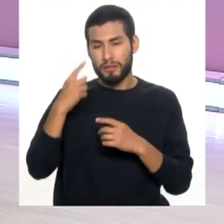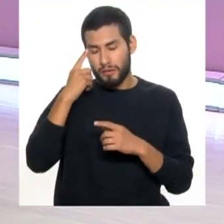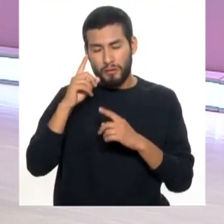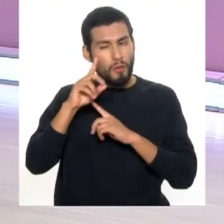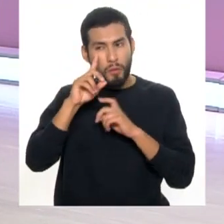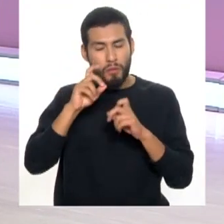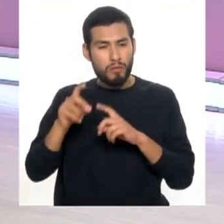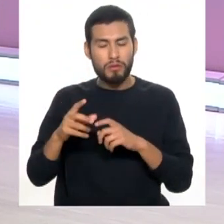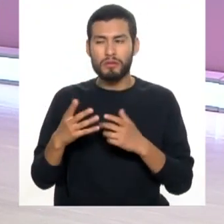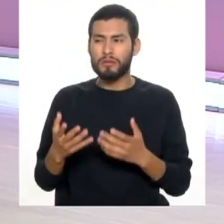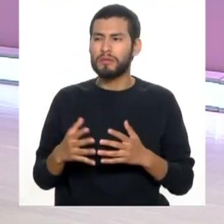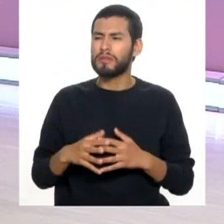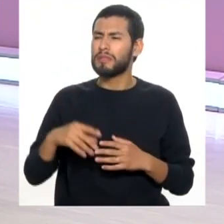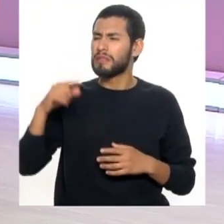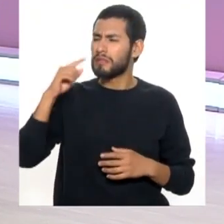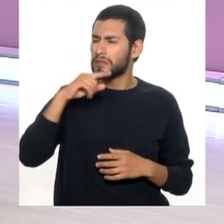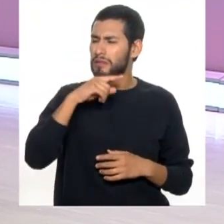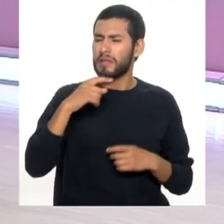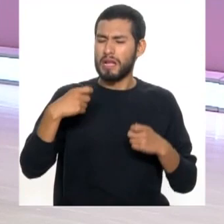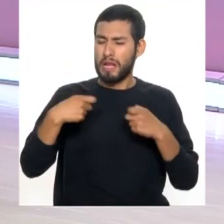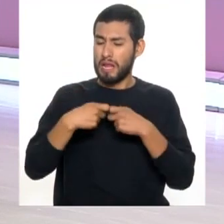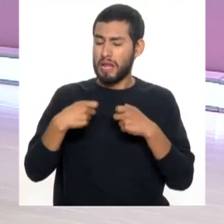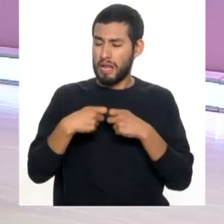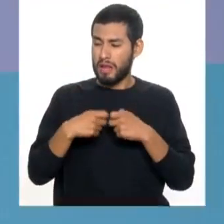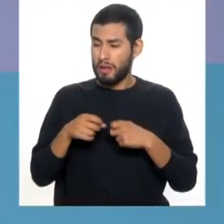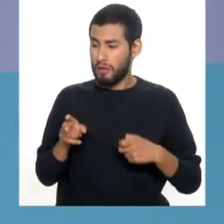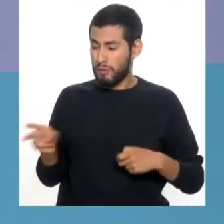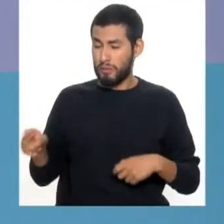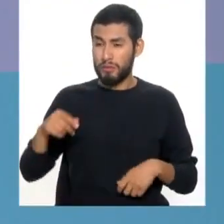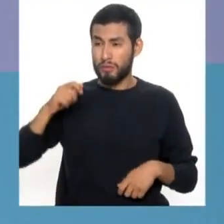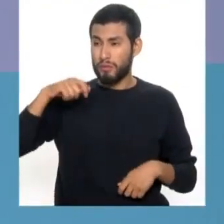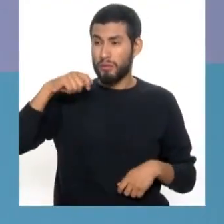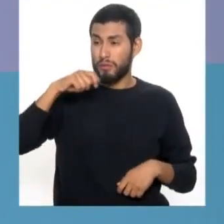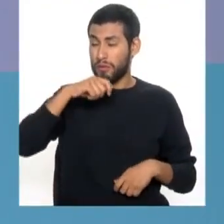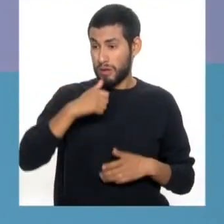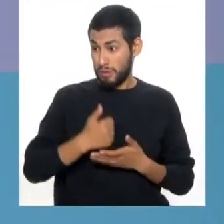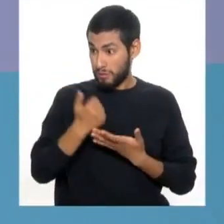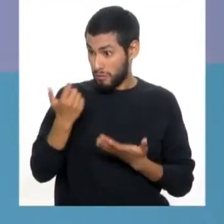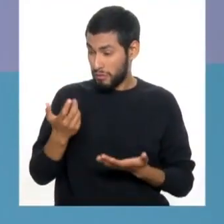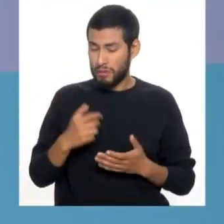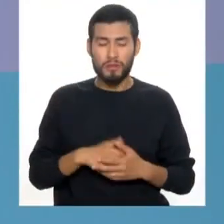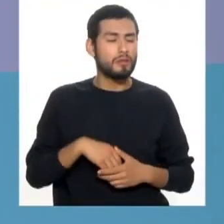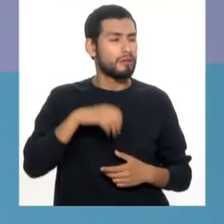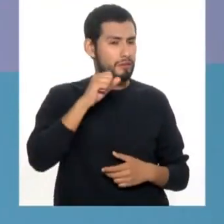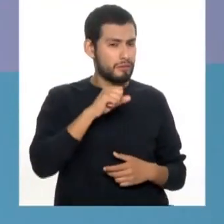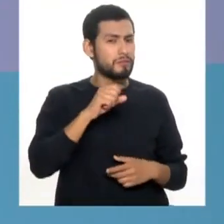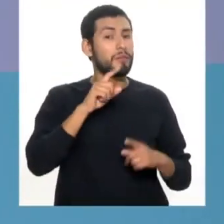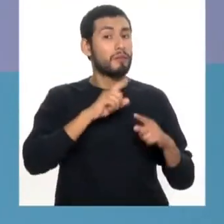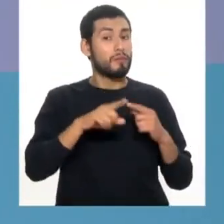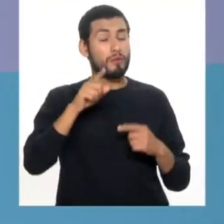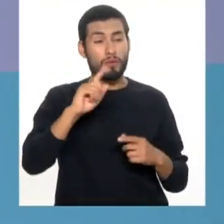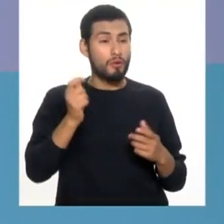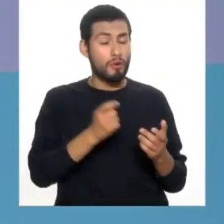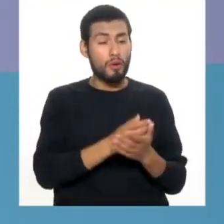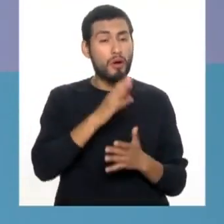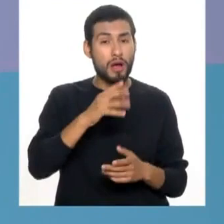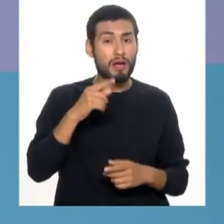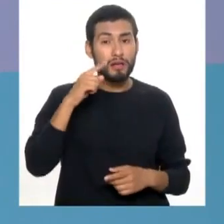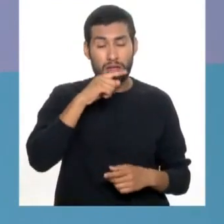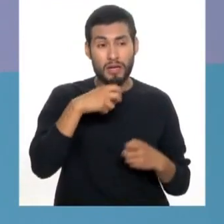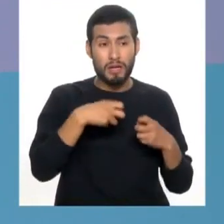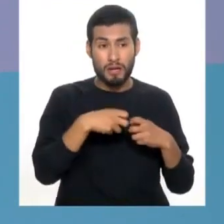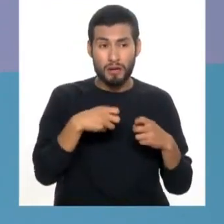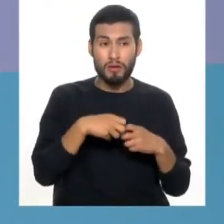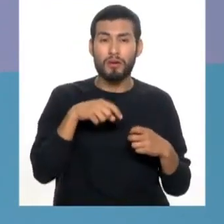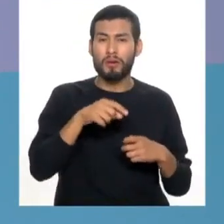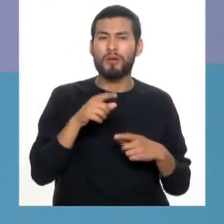curiosidades. El cepillo eléctrico, ¿funciona o no? El cepillo eléctrico es bueno, ojo. Pero no lo compre de manera incriminada. Hay cepillos eléctricos y